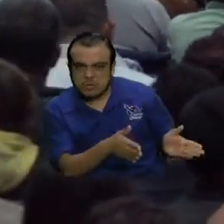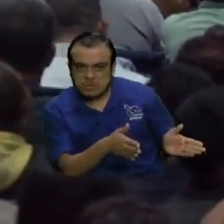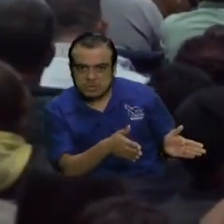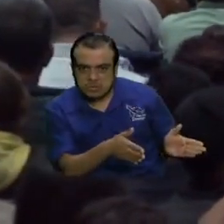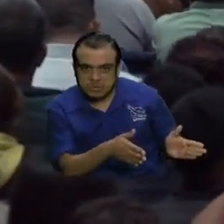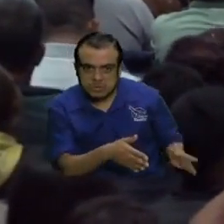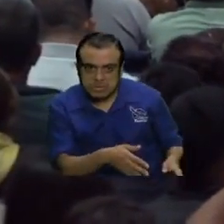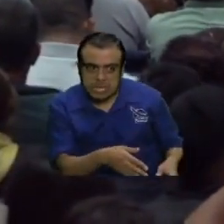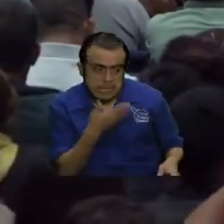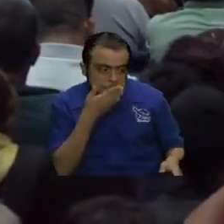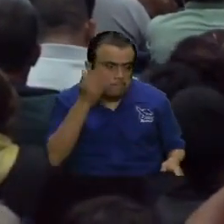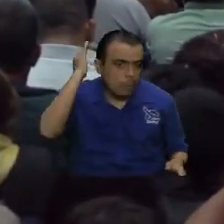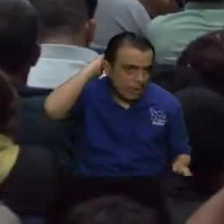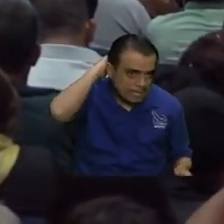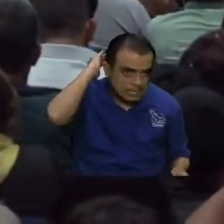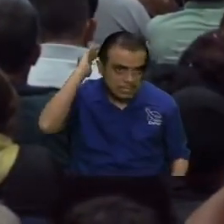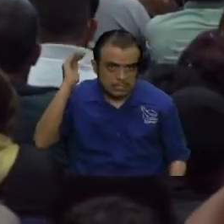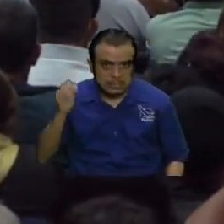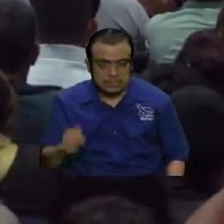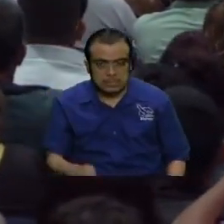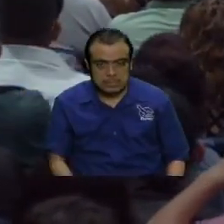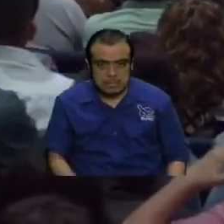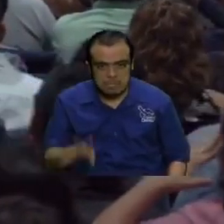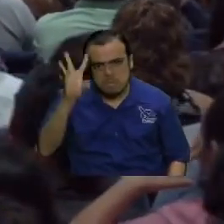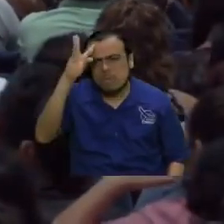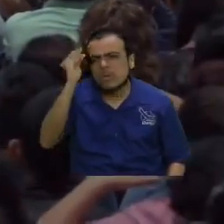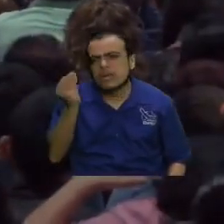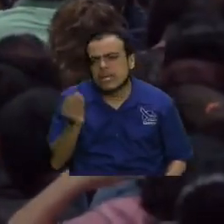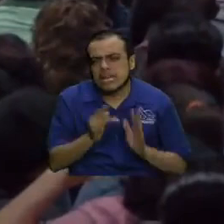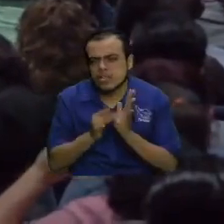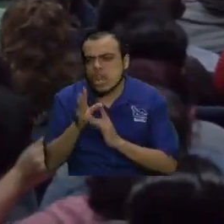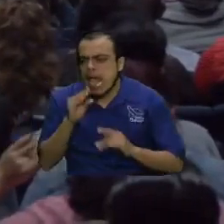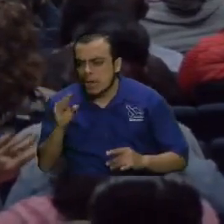que es la hipocresía. ¿Por qué le está diciendo eso?